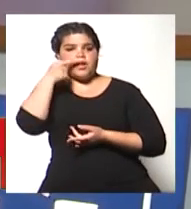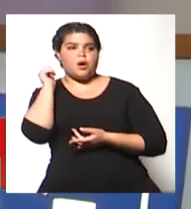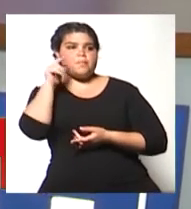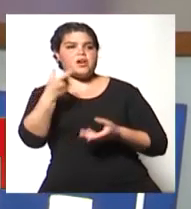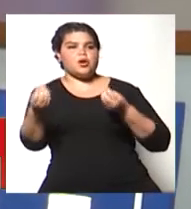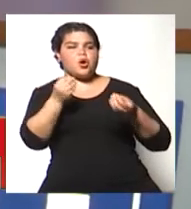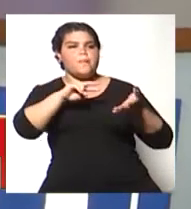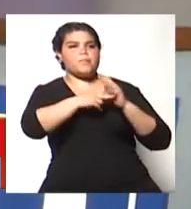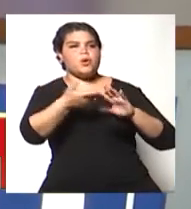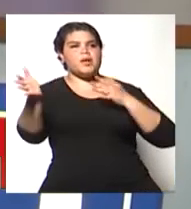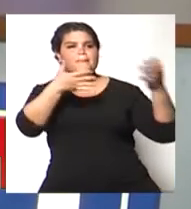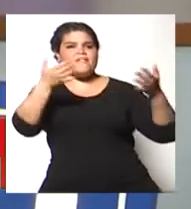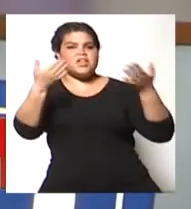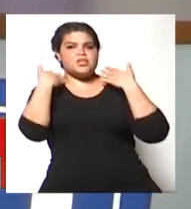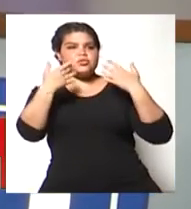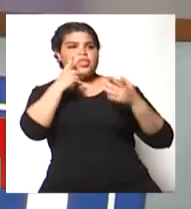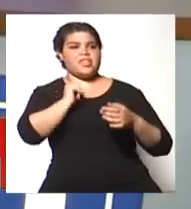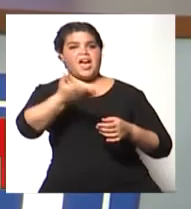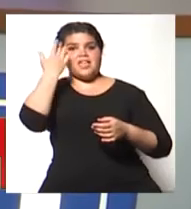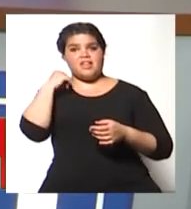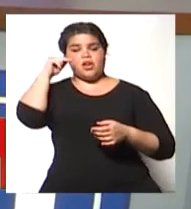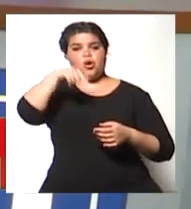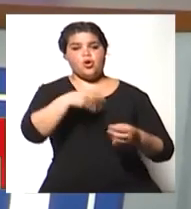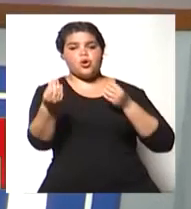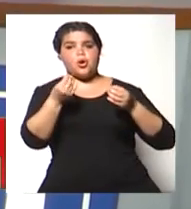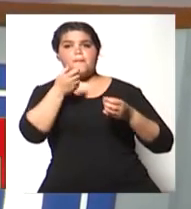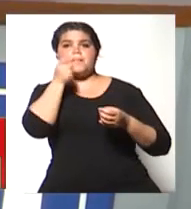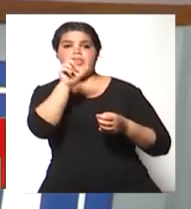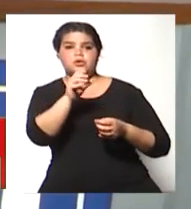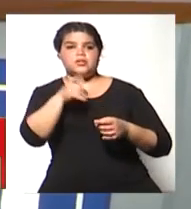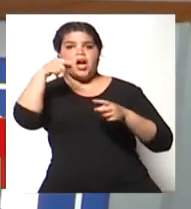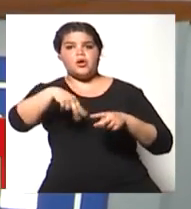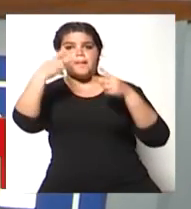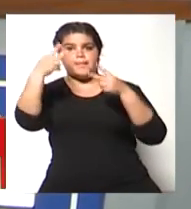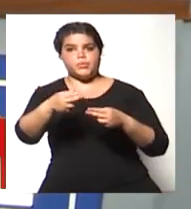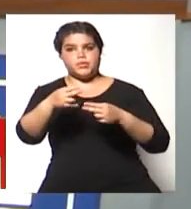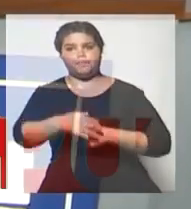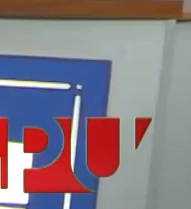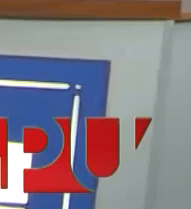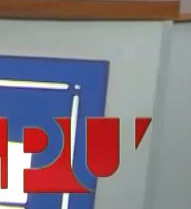producidos tras el viento sonda, tanto hoy como en el día de ayer en la provincia de Mendoza. Pausa, ya venimos.